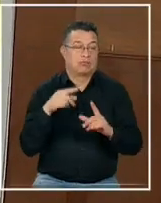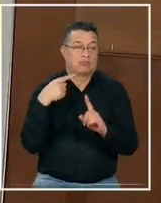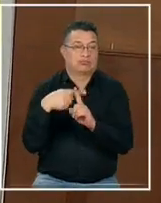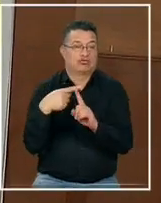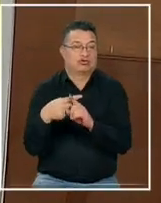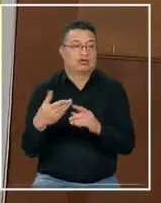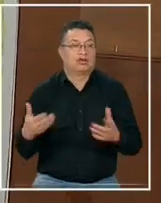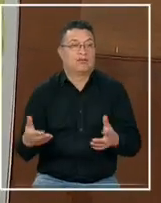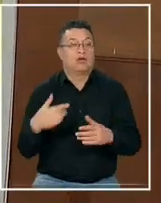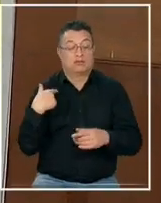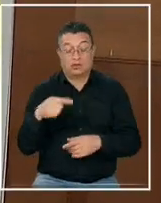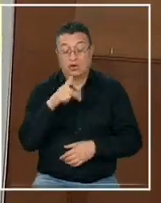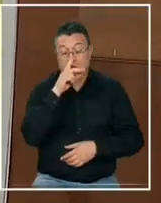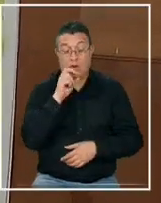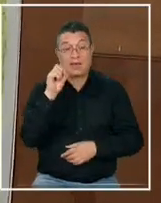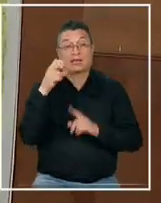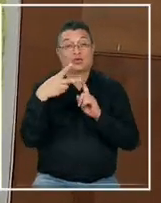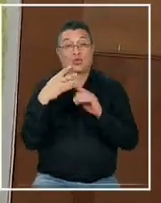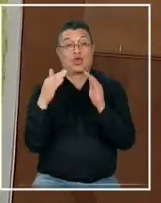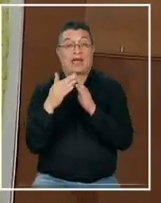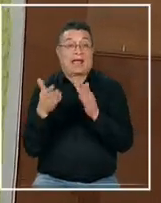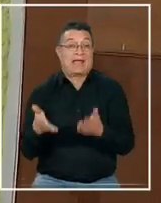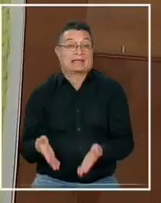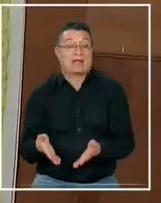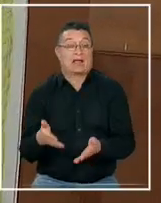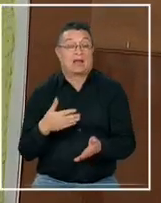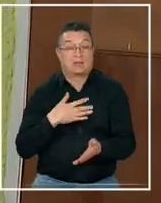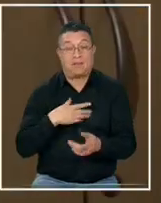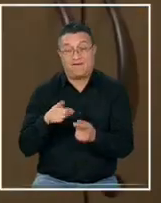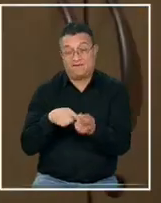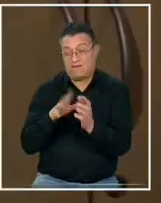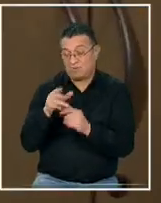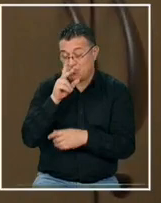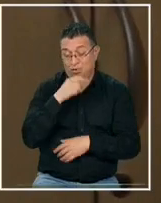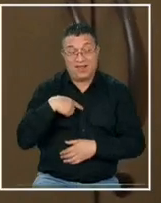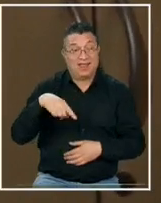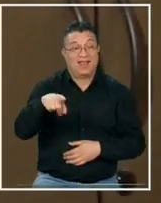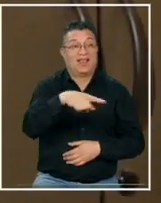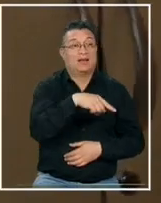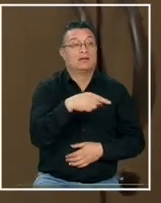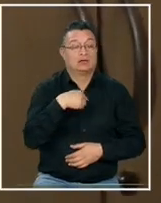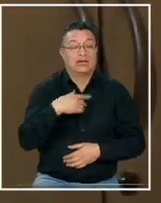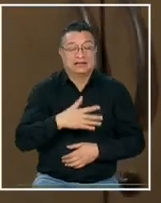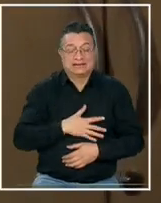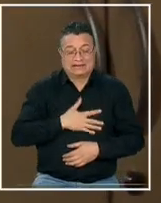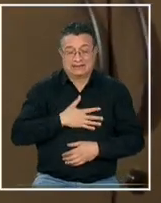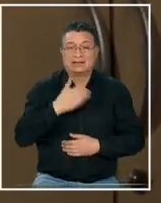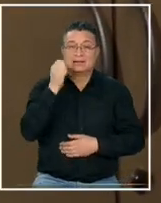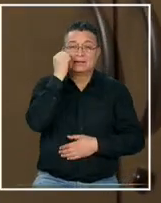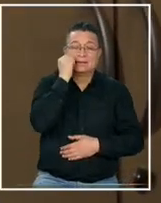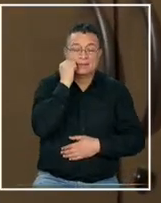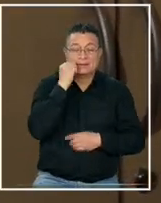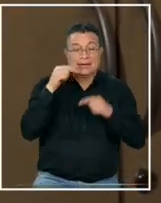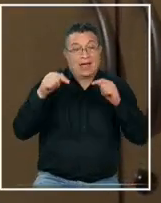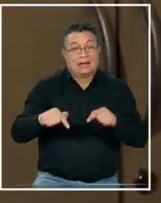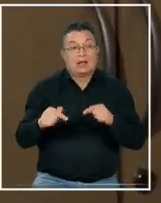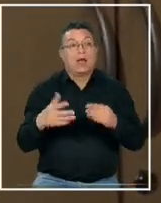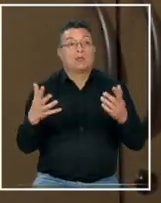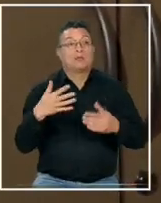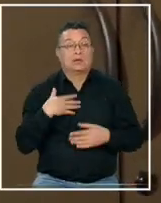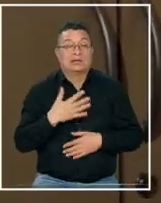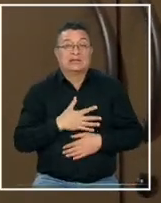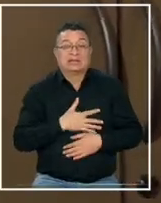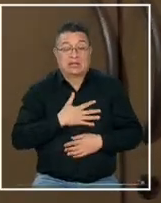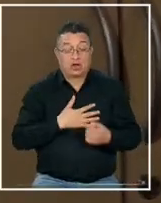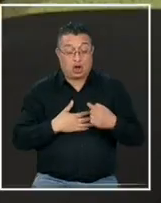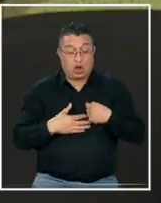hecho es nuestra segunda casa son nuestros familiares y también yo me sentía acogida porque como de repente yo me sentía que